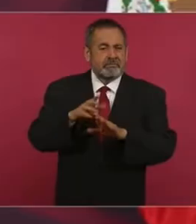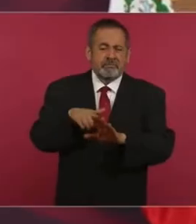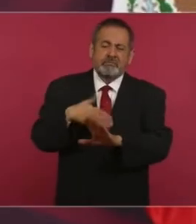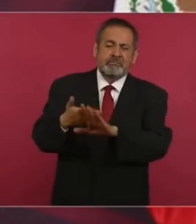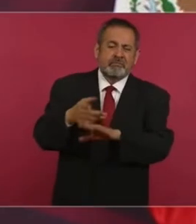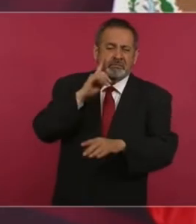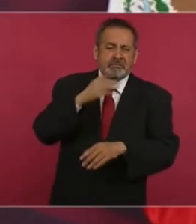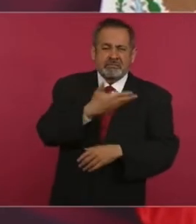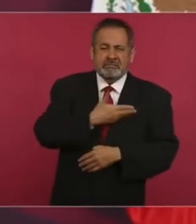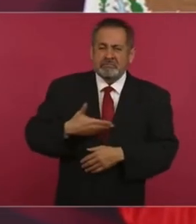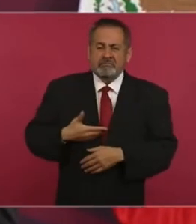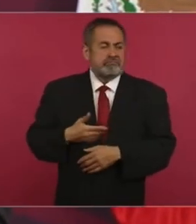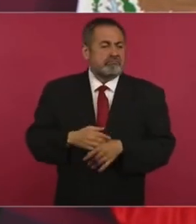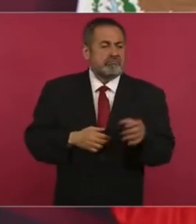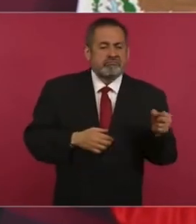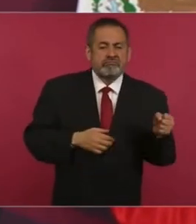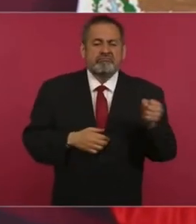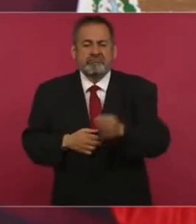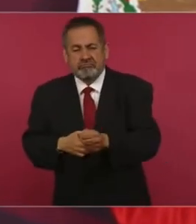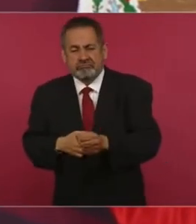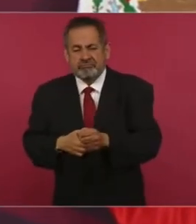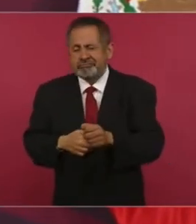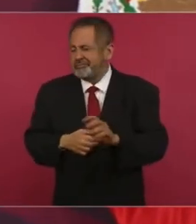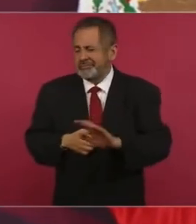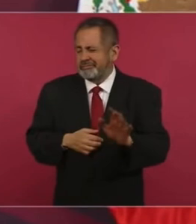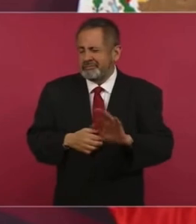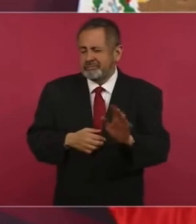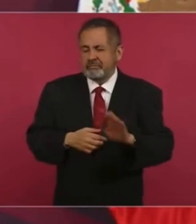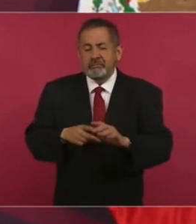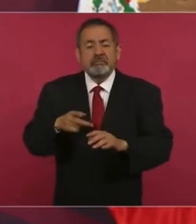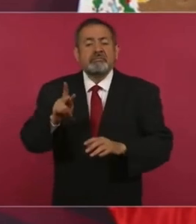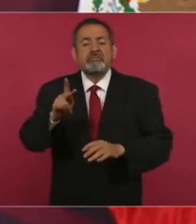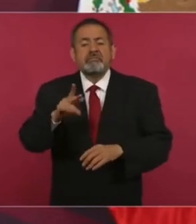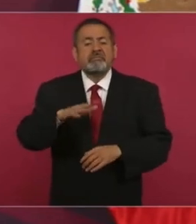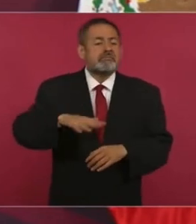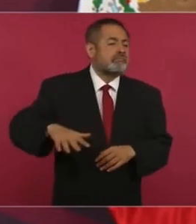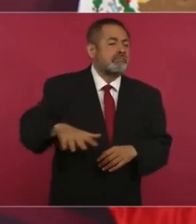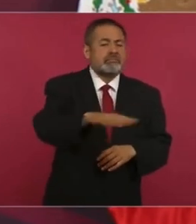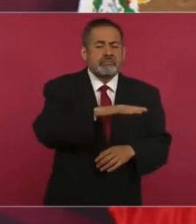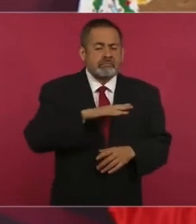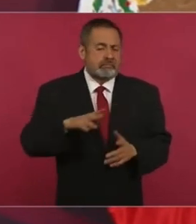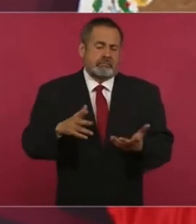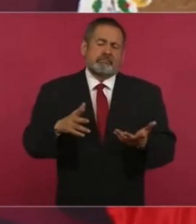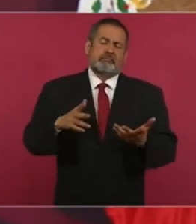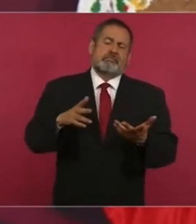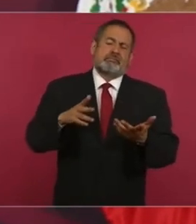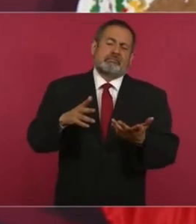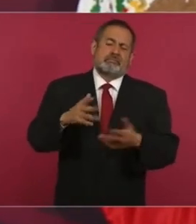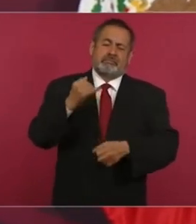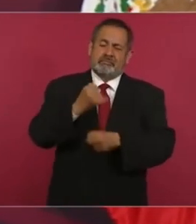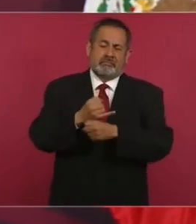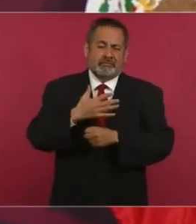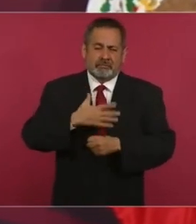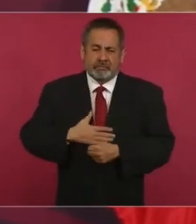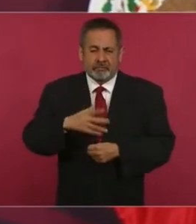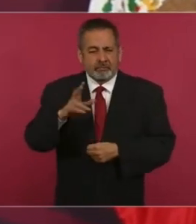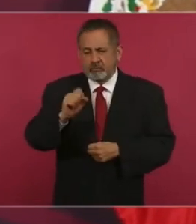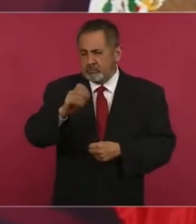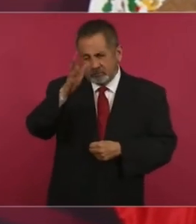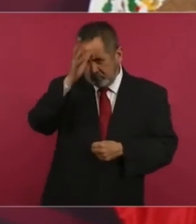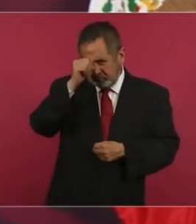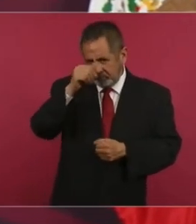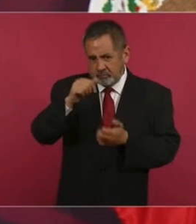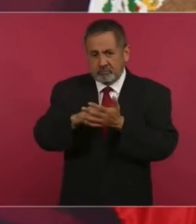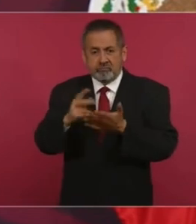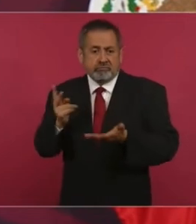se impuso, sino es un asunto de no avalar con